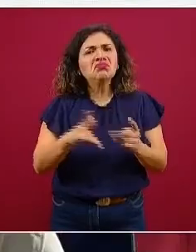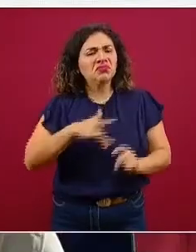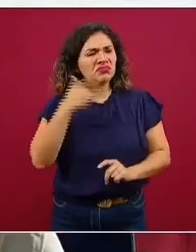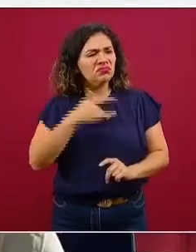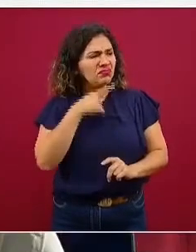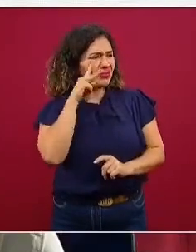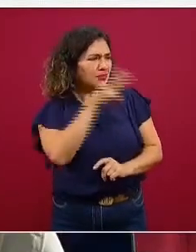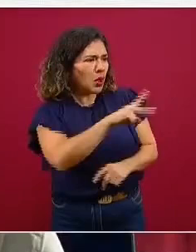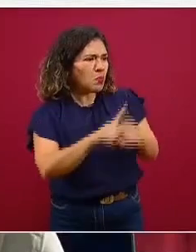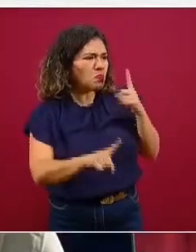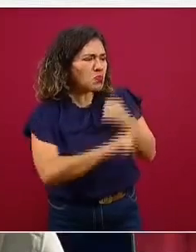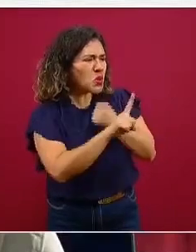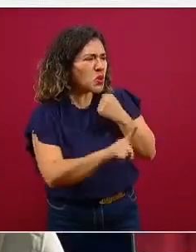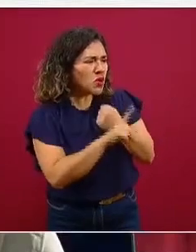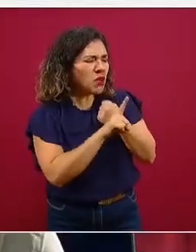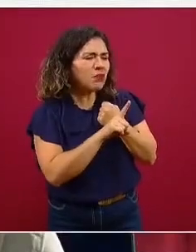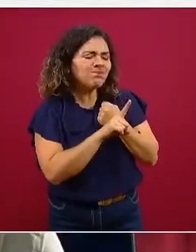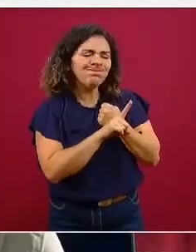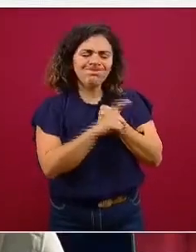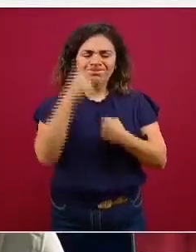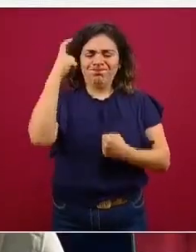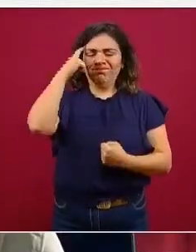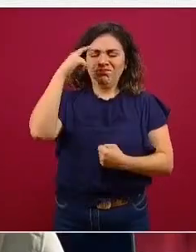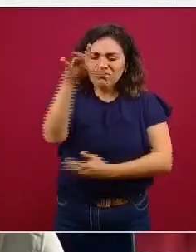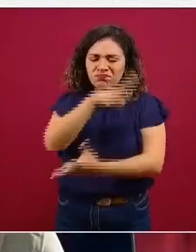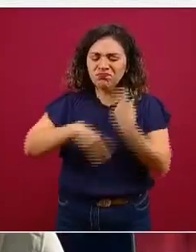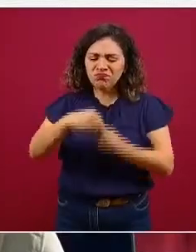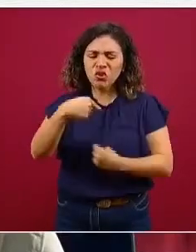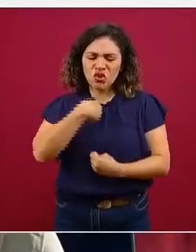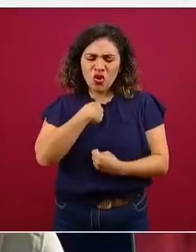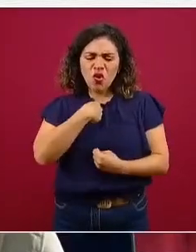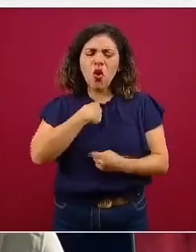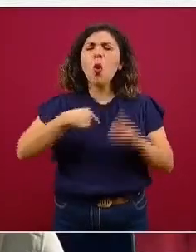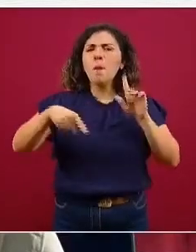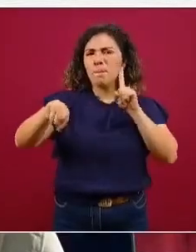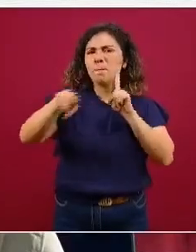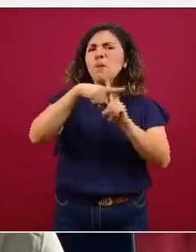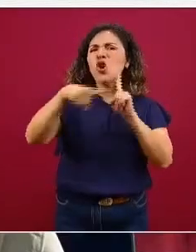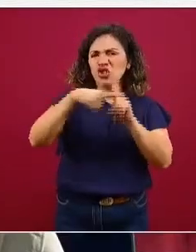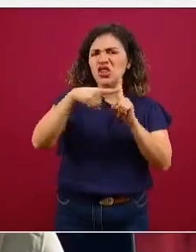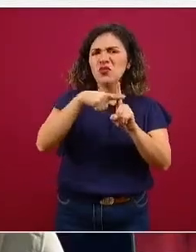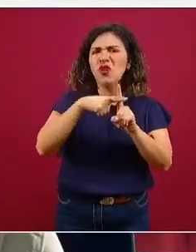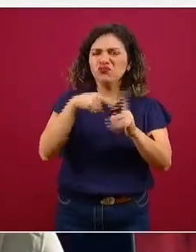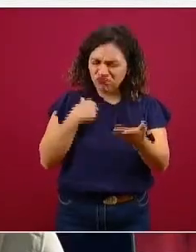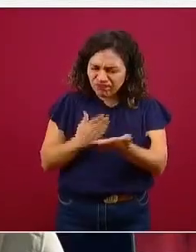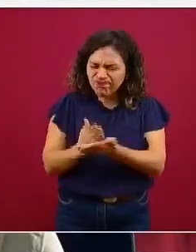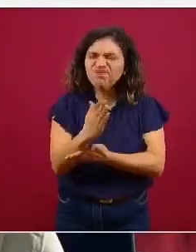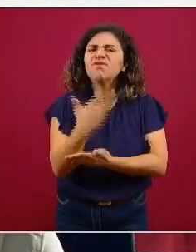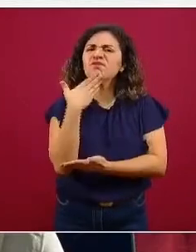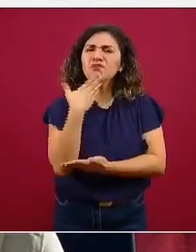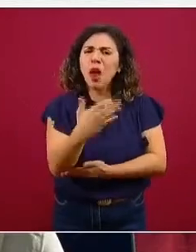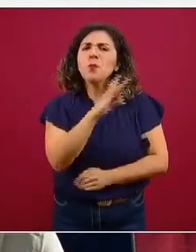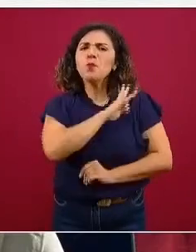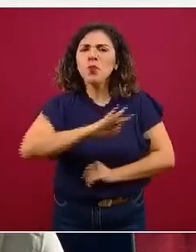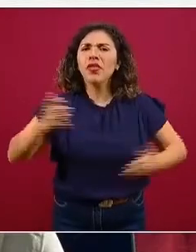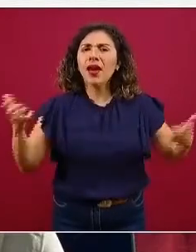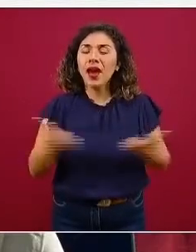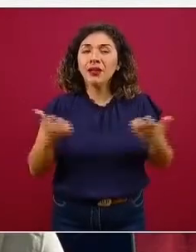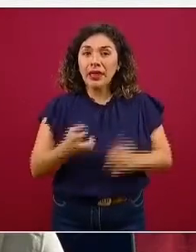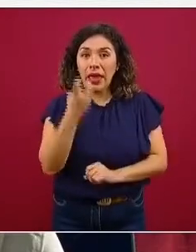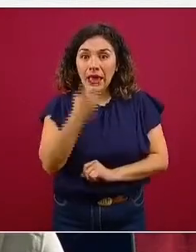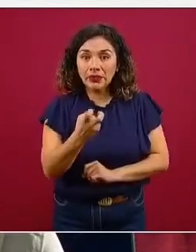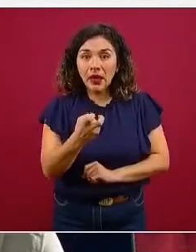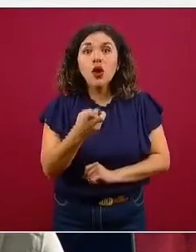superación a la adversidad. Y es este proceso realmente el tercer componente, es que va a ser un